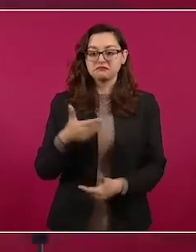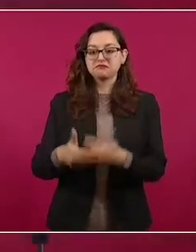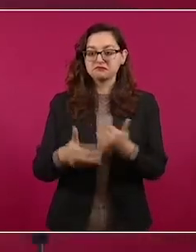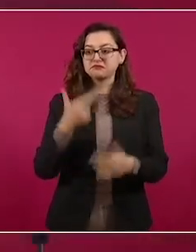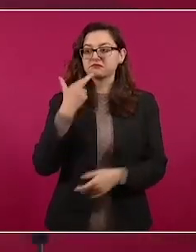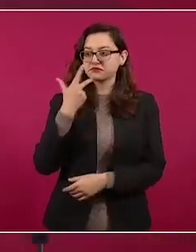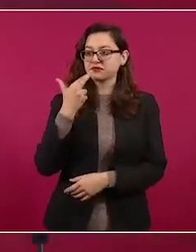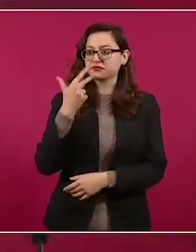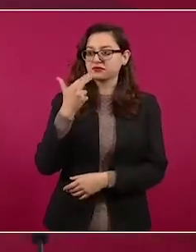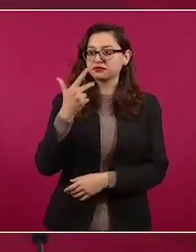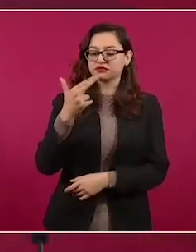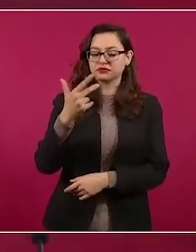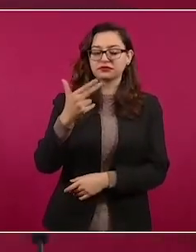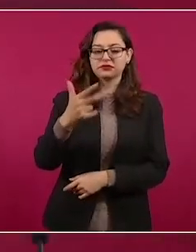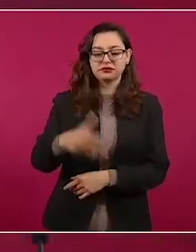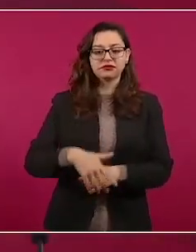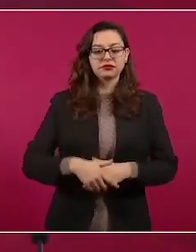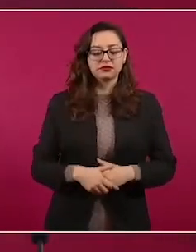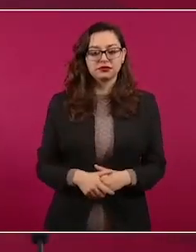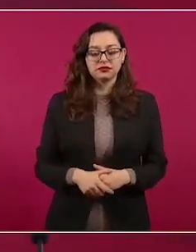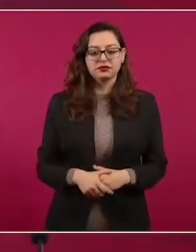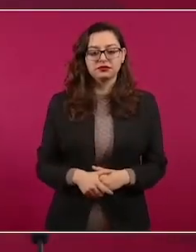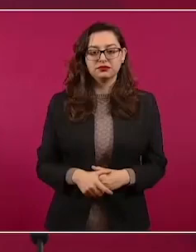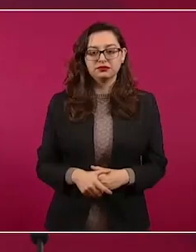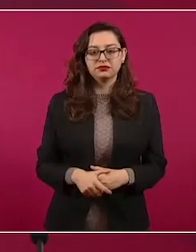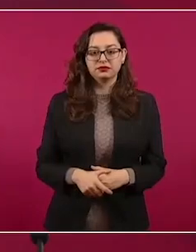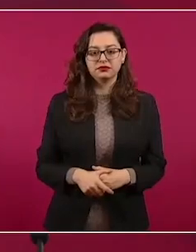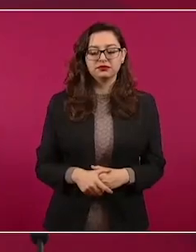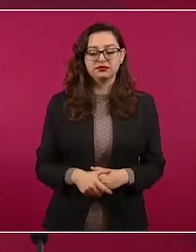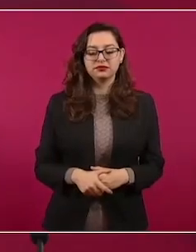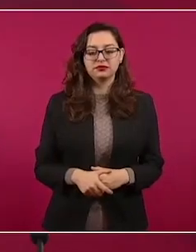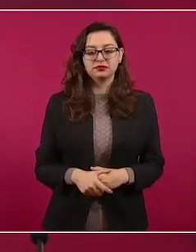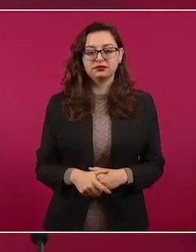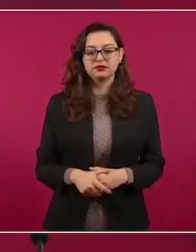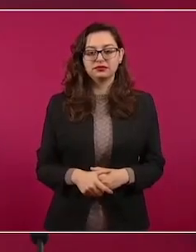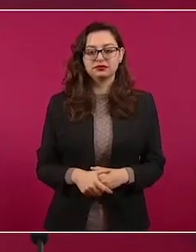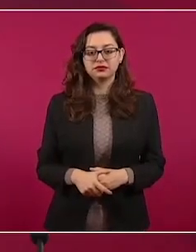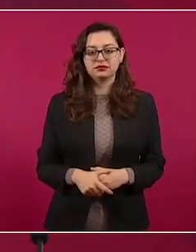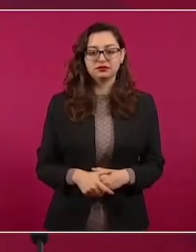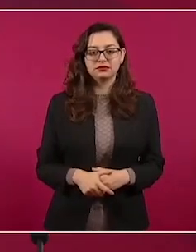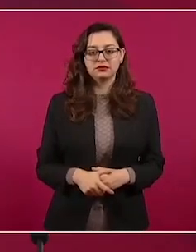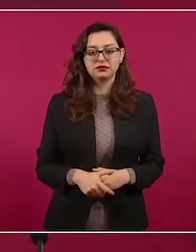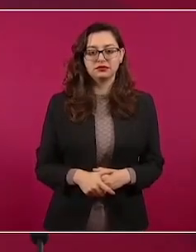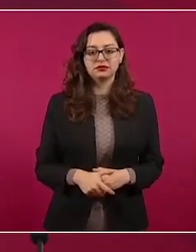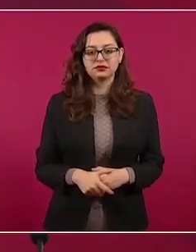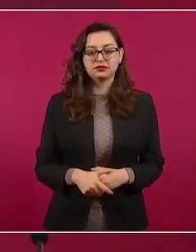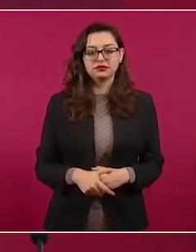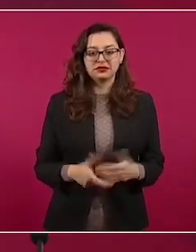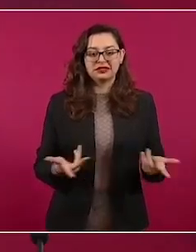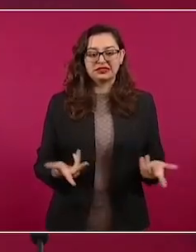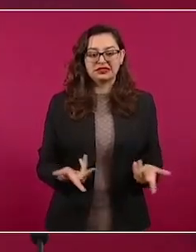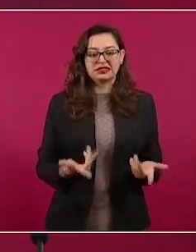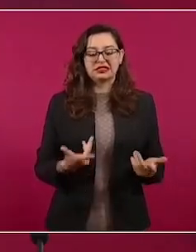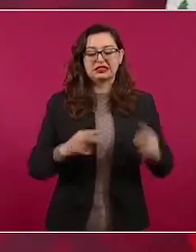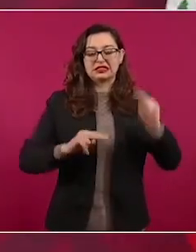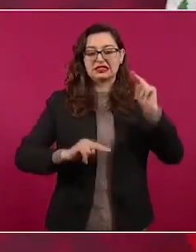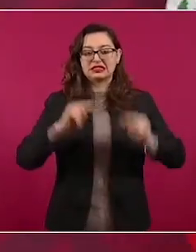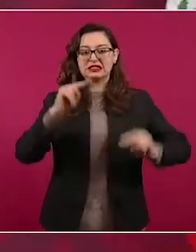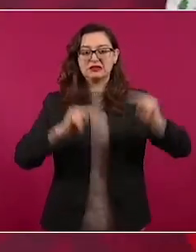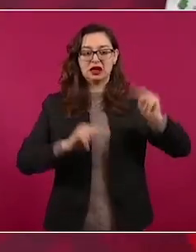la marcha es para decir que no aceptamos el clasismo